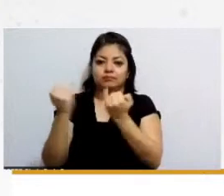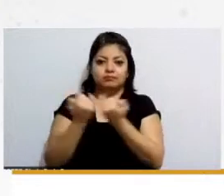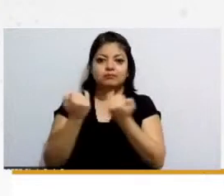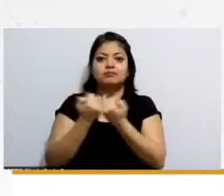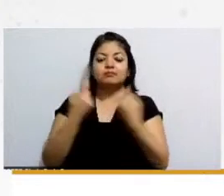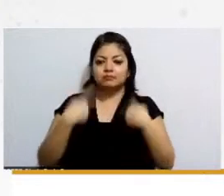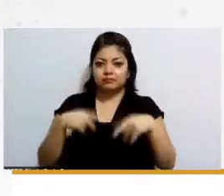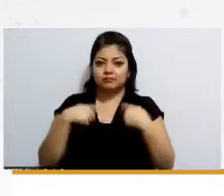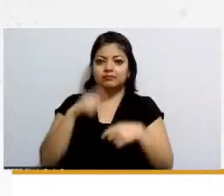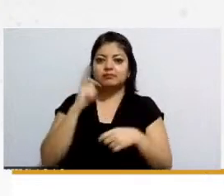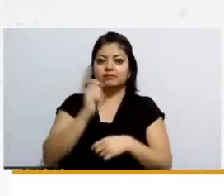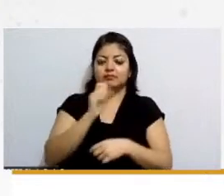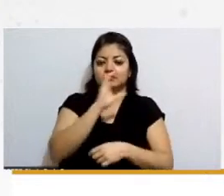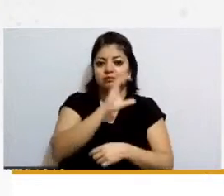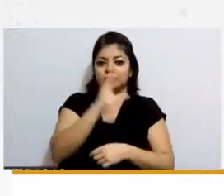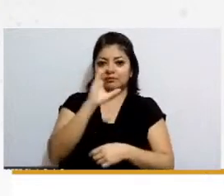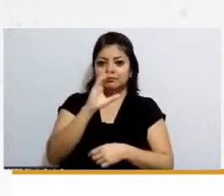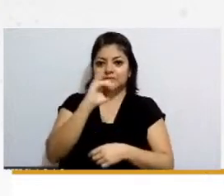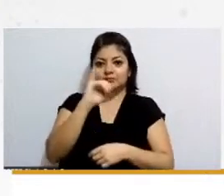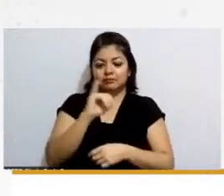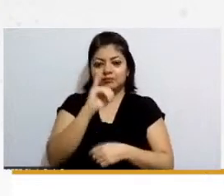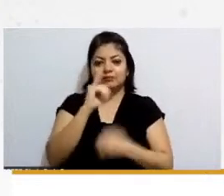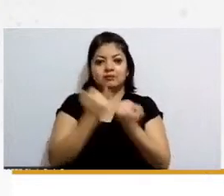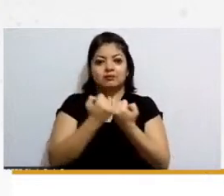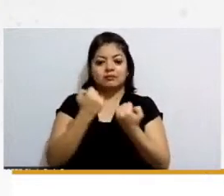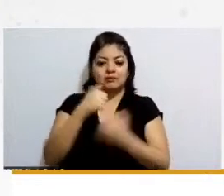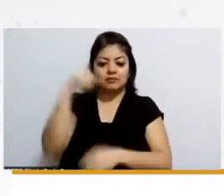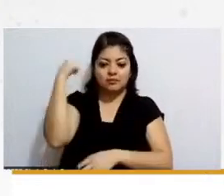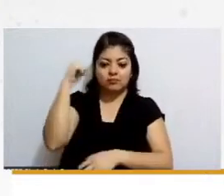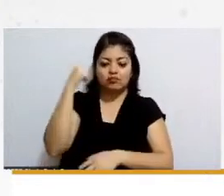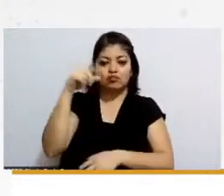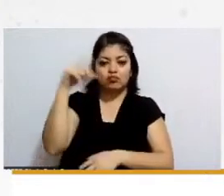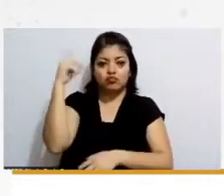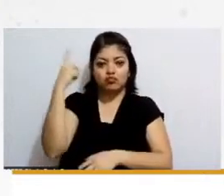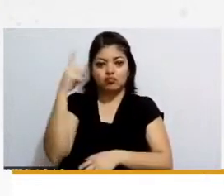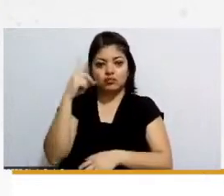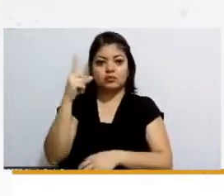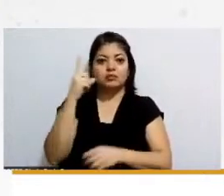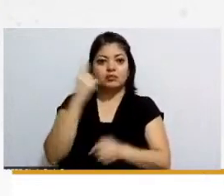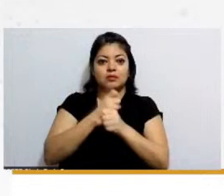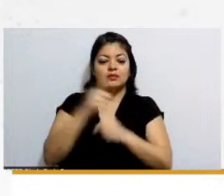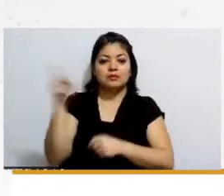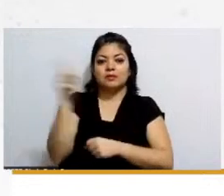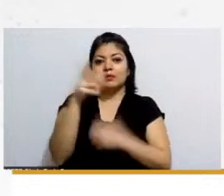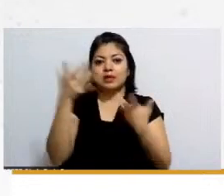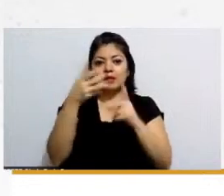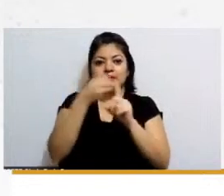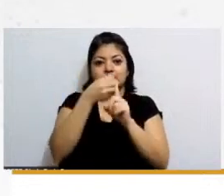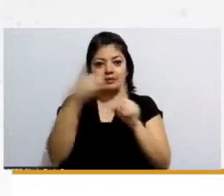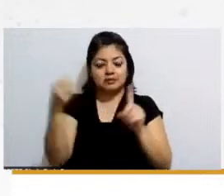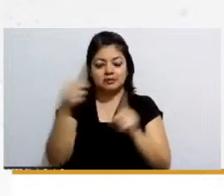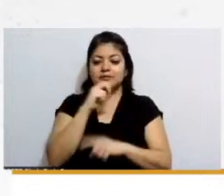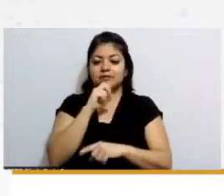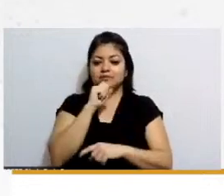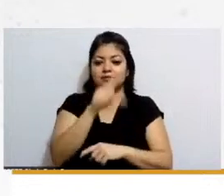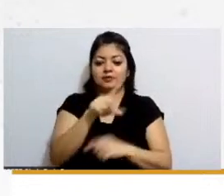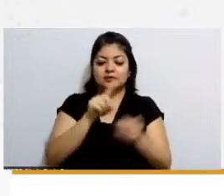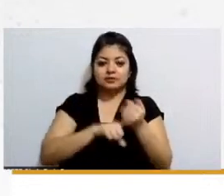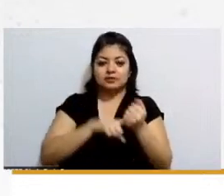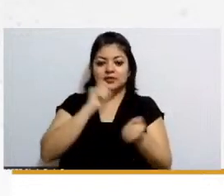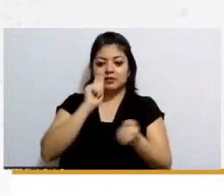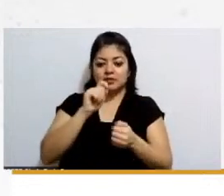Cultura Jurídica especialmente Acapulco y Durango que fueron las que organizaron esto junto con el Centro de Estudios